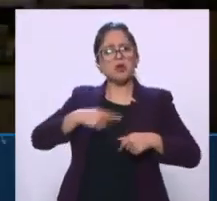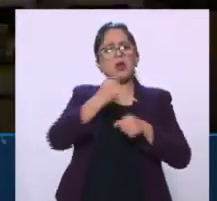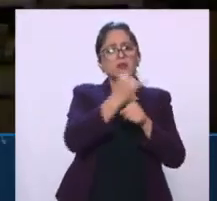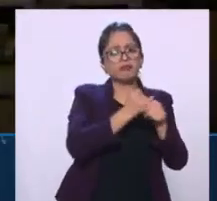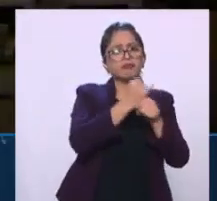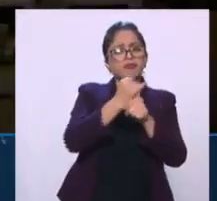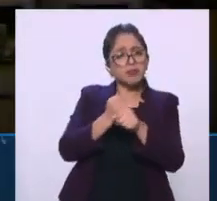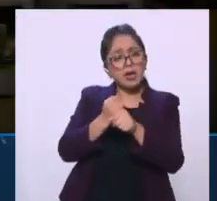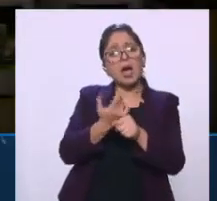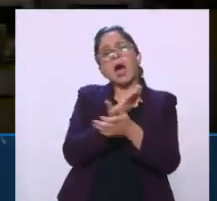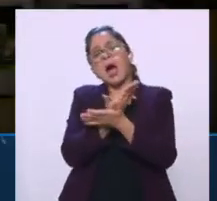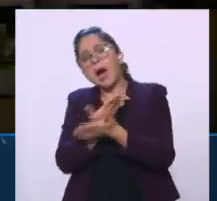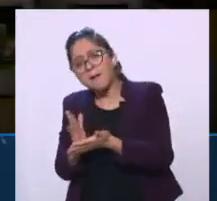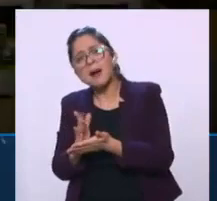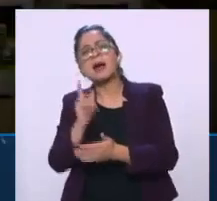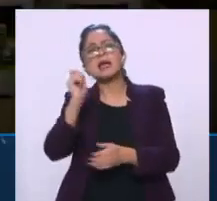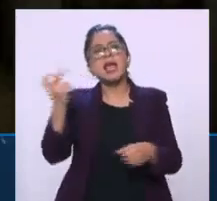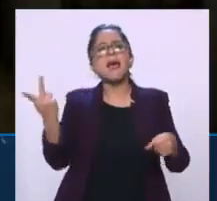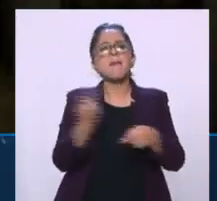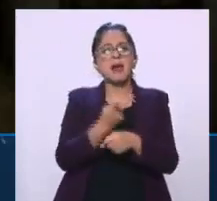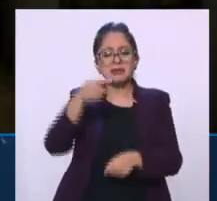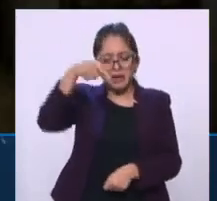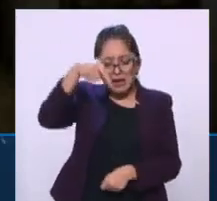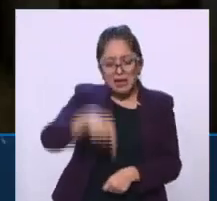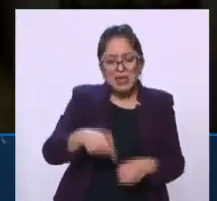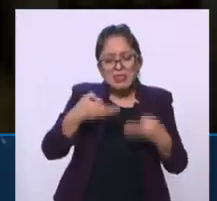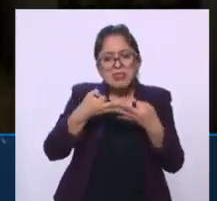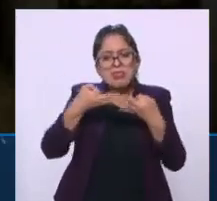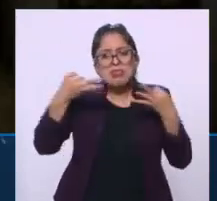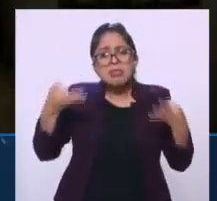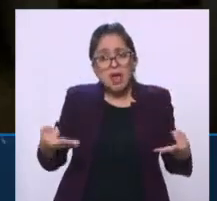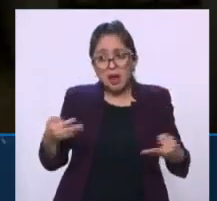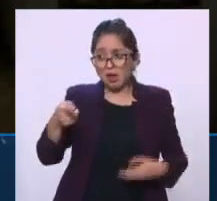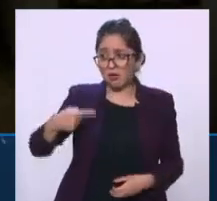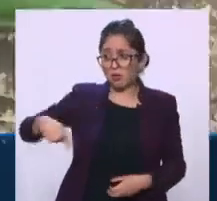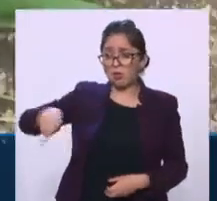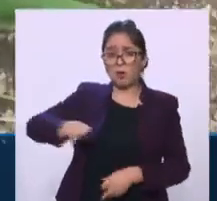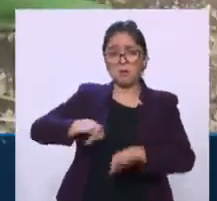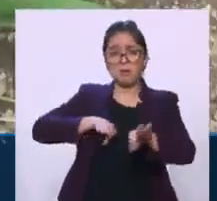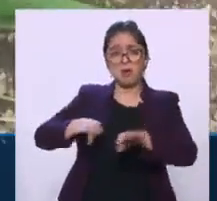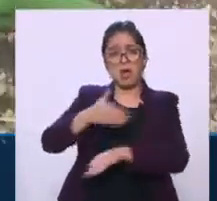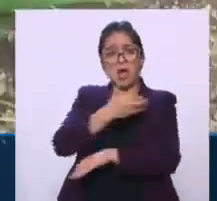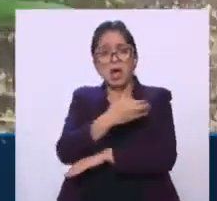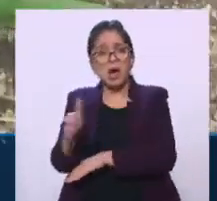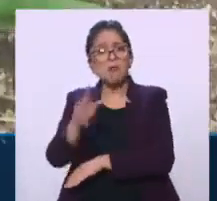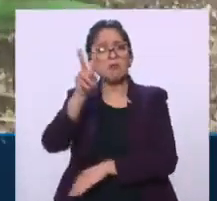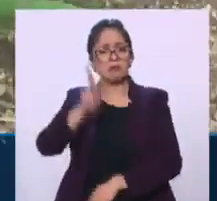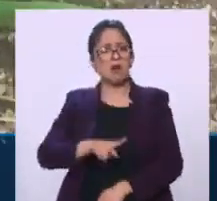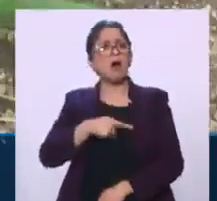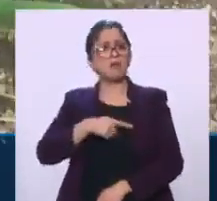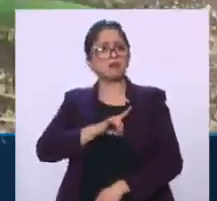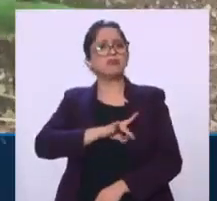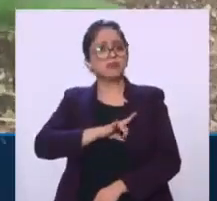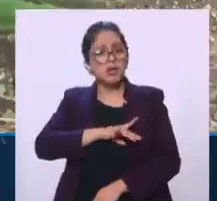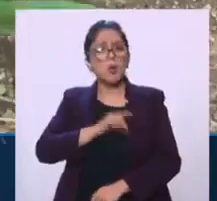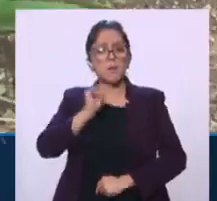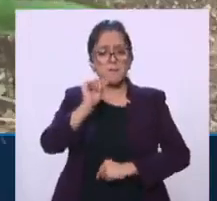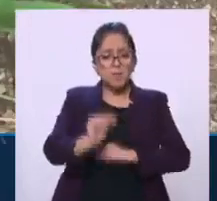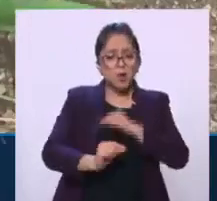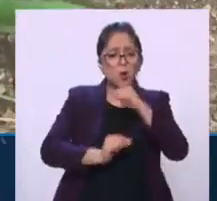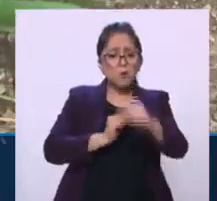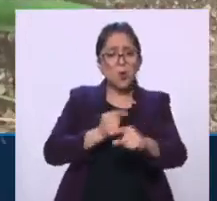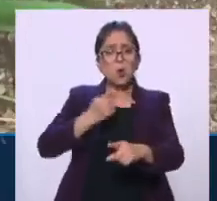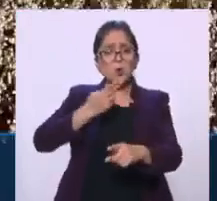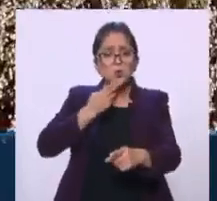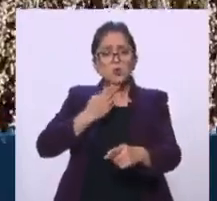sobre el suelo, que nosotros tenemos mucho miedo en que si se sigue usando, los suelos van a seguir perdiendo